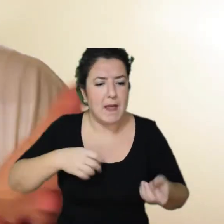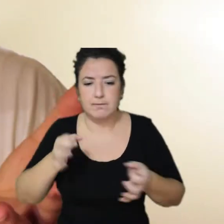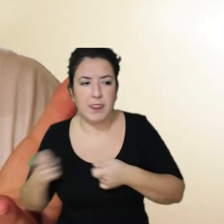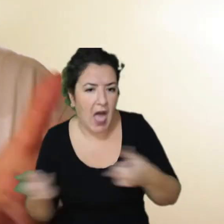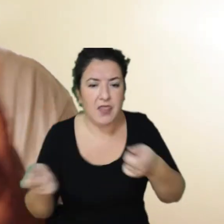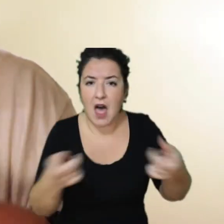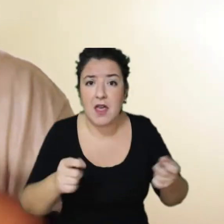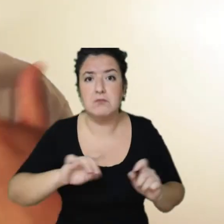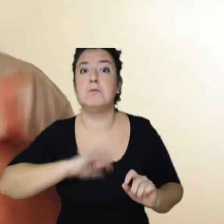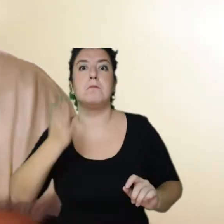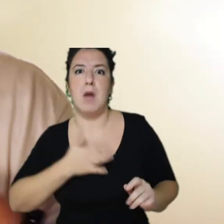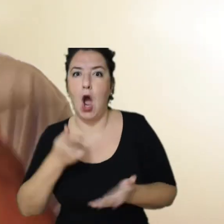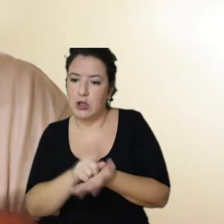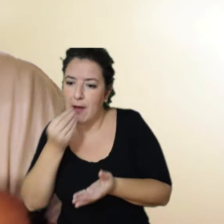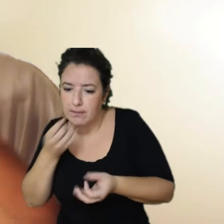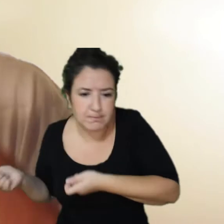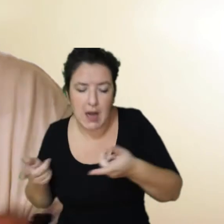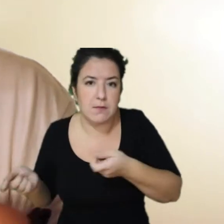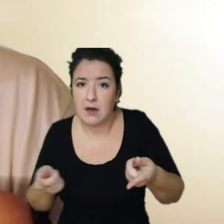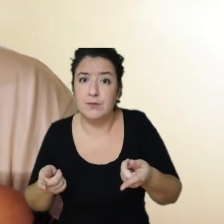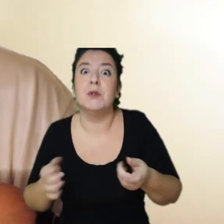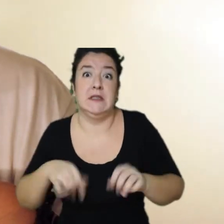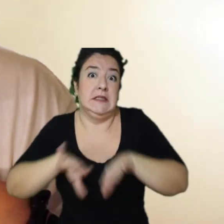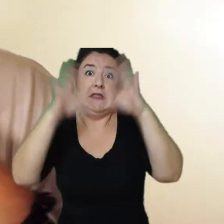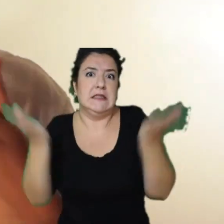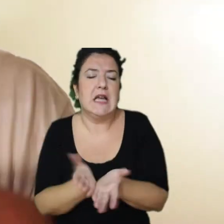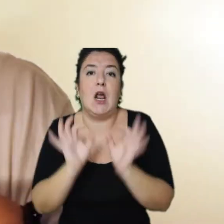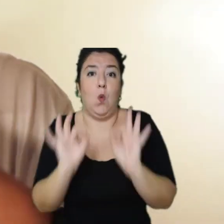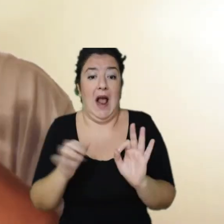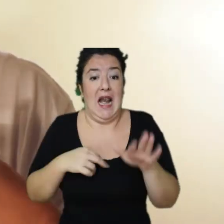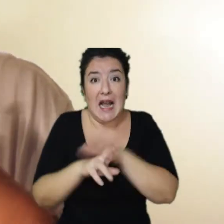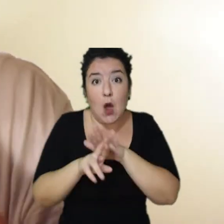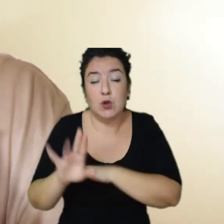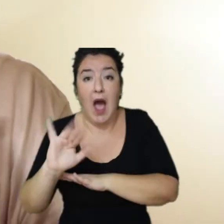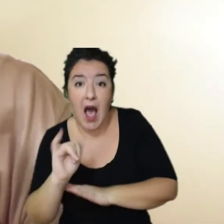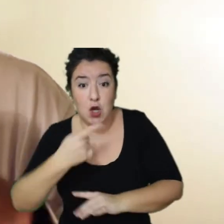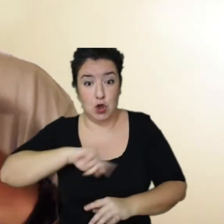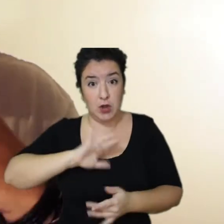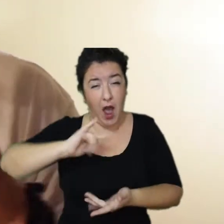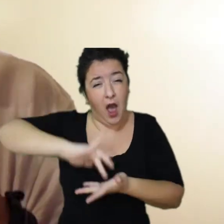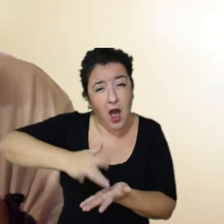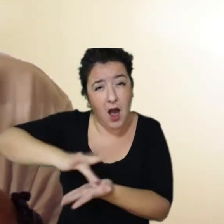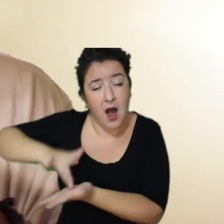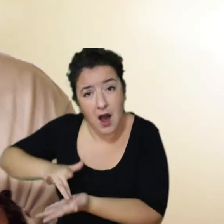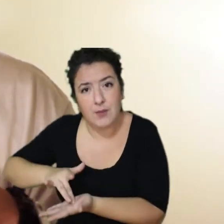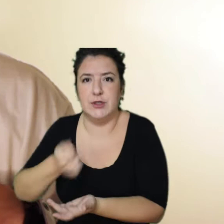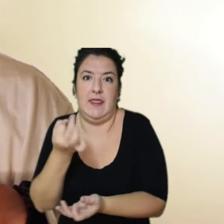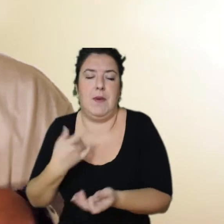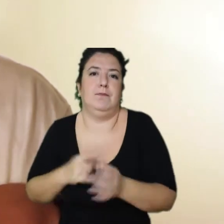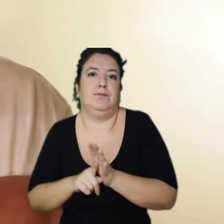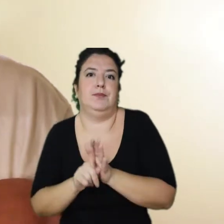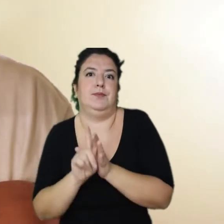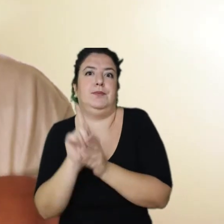Pues aquí es igual, la Tierra tarda un tiempo en reponer los recursos que nosotros usamos y actualmente estamos